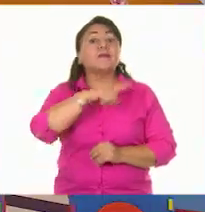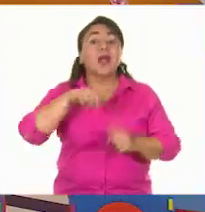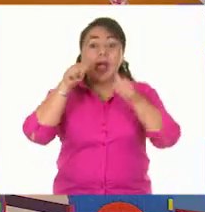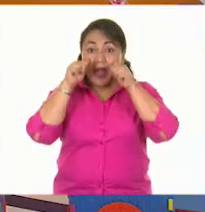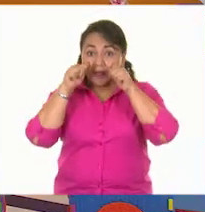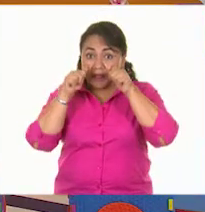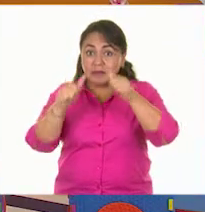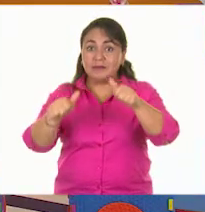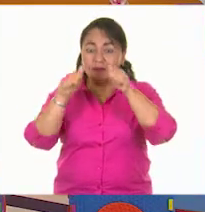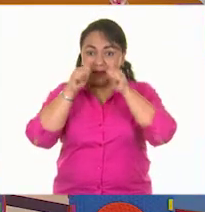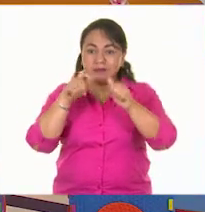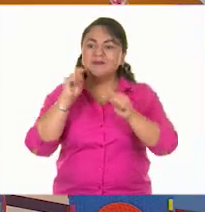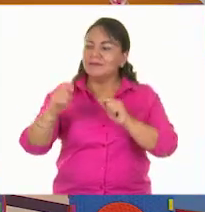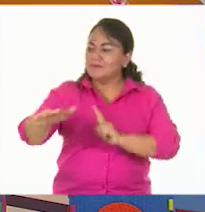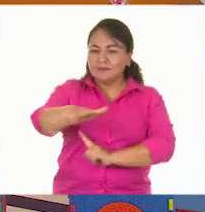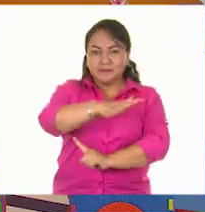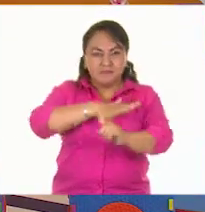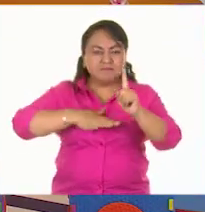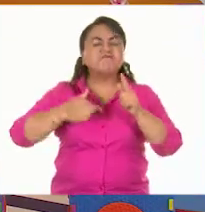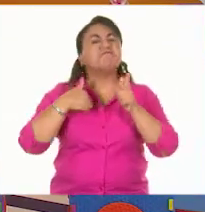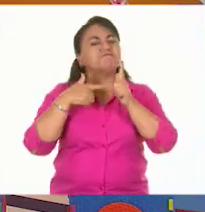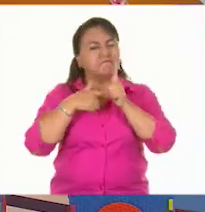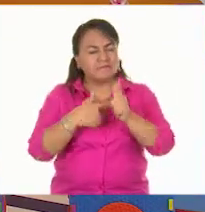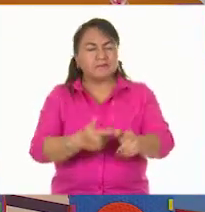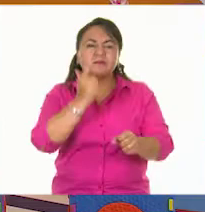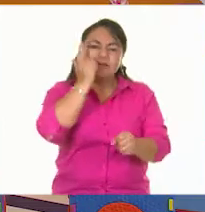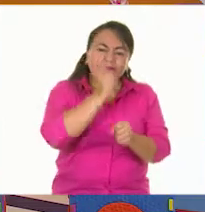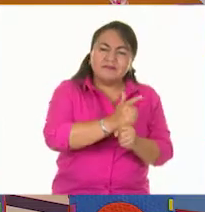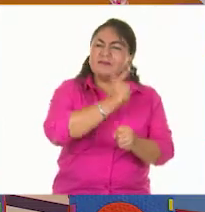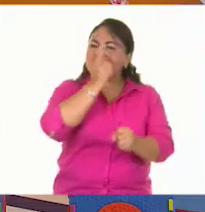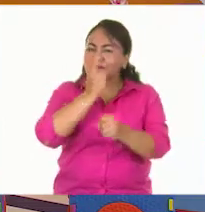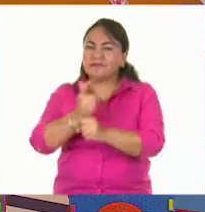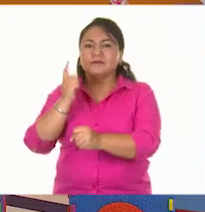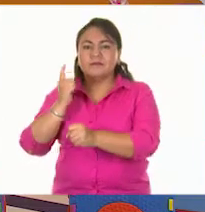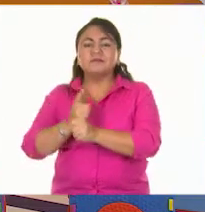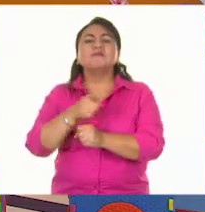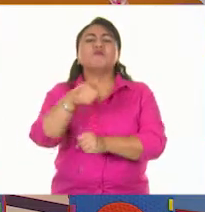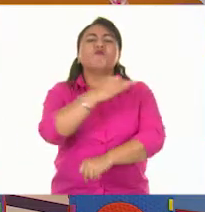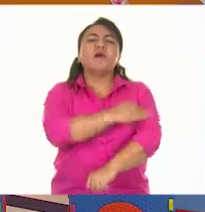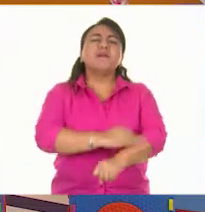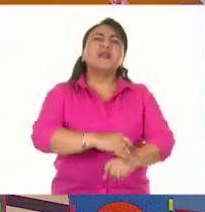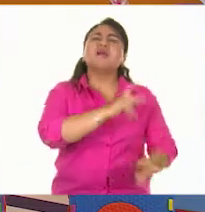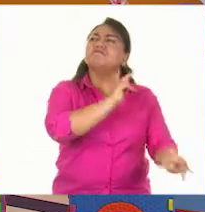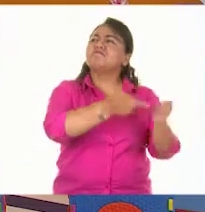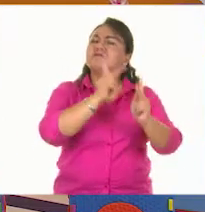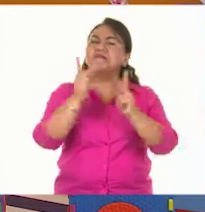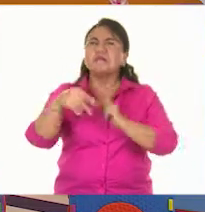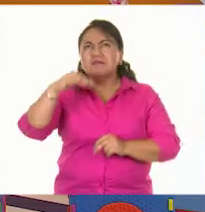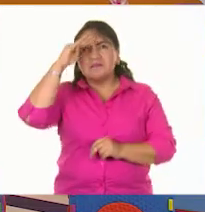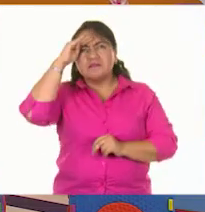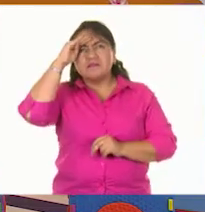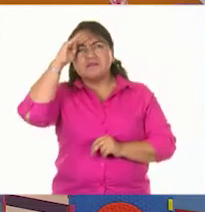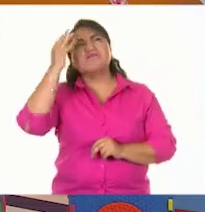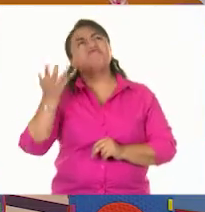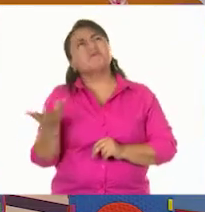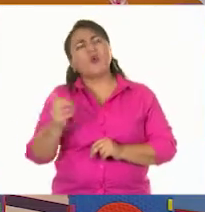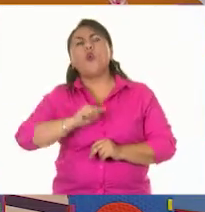atención a todo lo que hay a su alrededor. Vamos a seguir descubriendo muchas cosas. Platica con tu familia y reflexiona qué otros